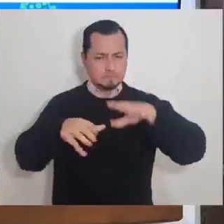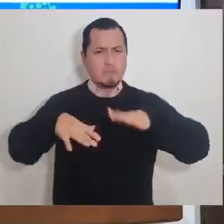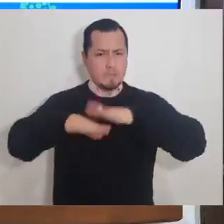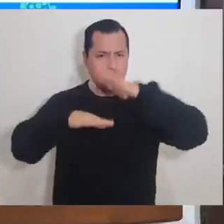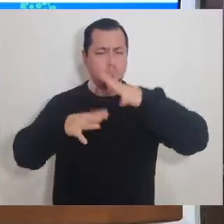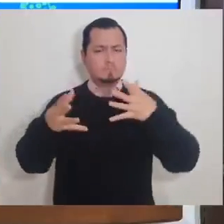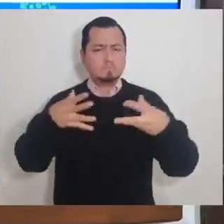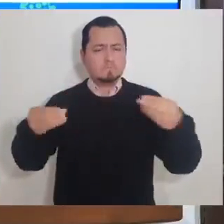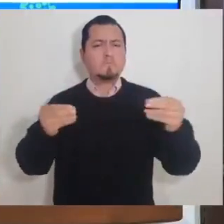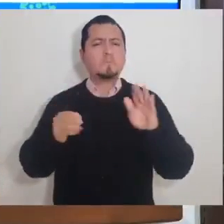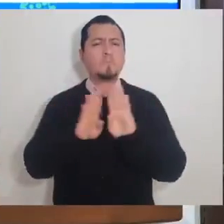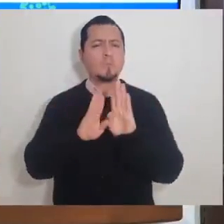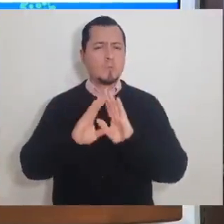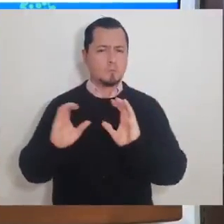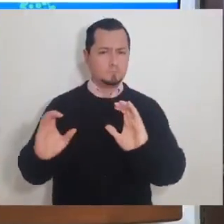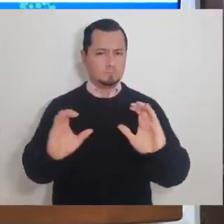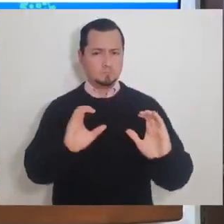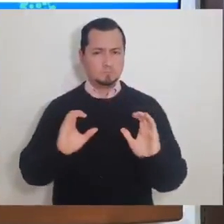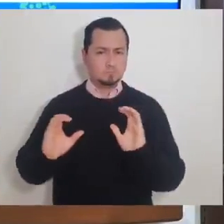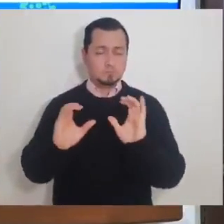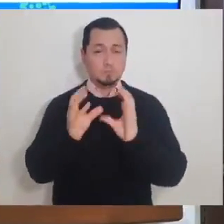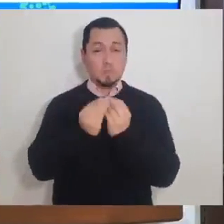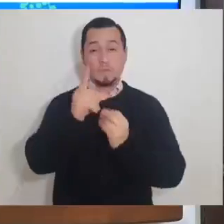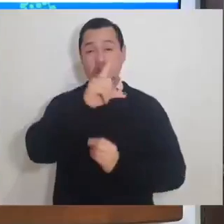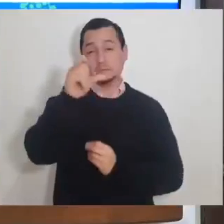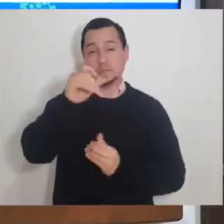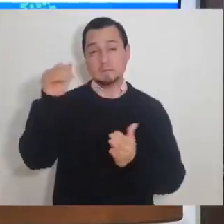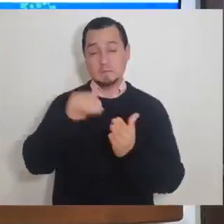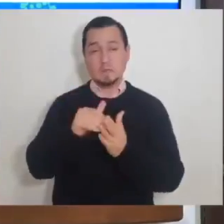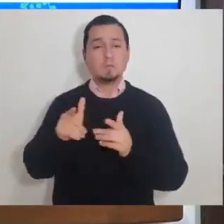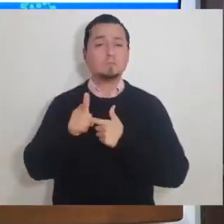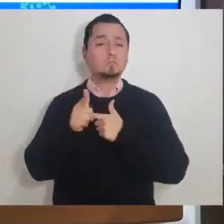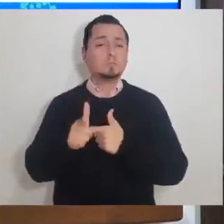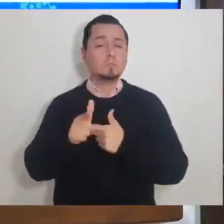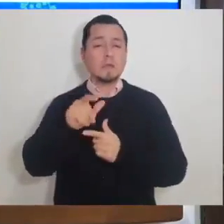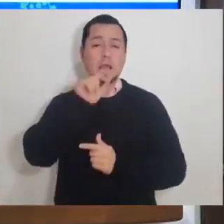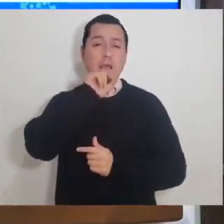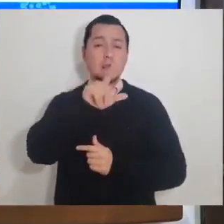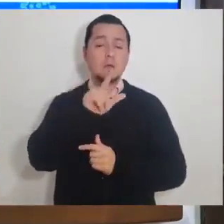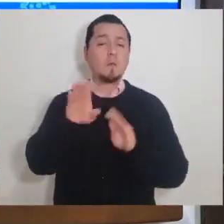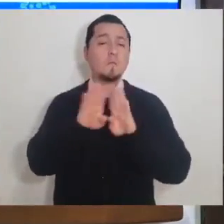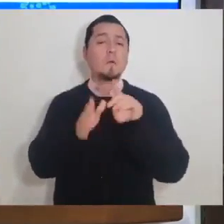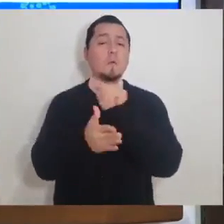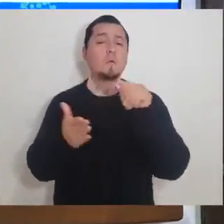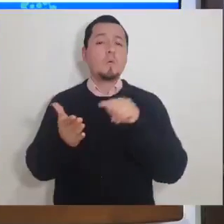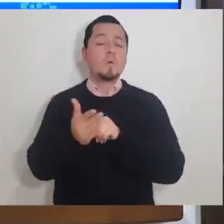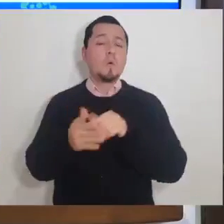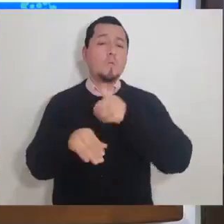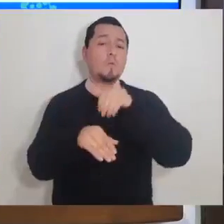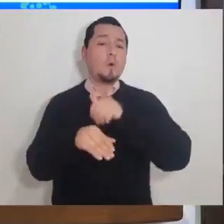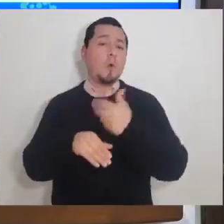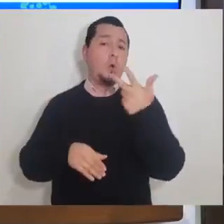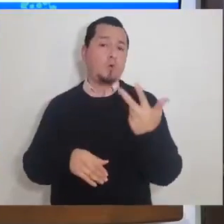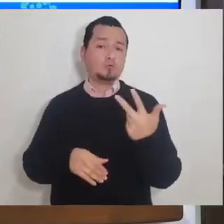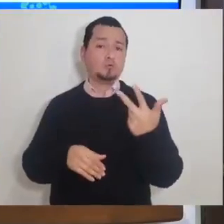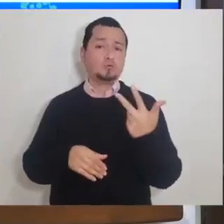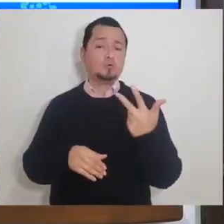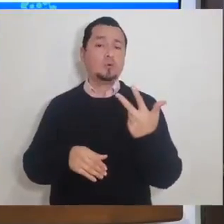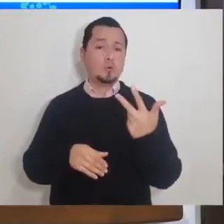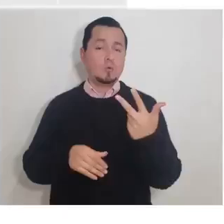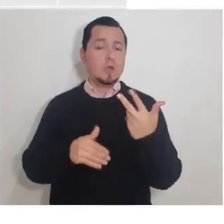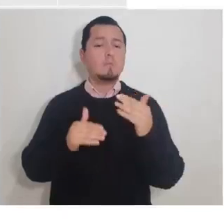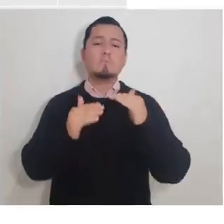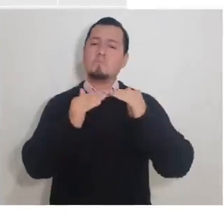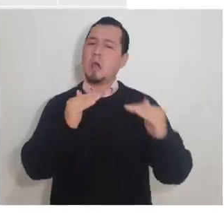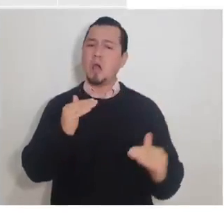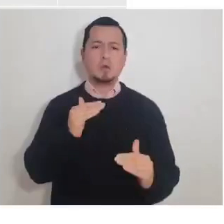fundamental, la tasa de mortalidad por cada 100 mil habitantes, Jalisco se encuentra en el lugar número 8, muy